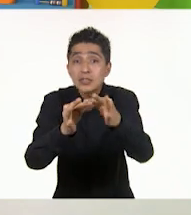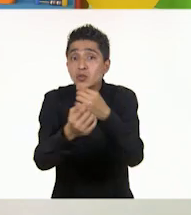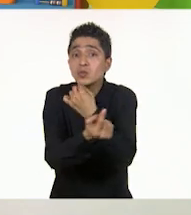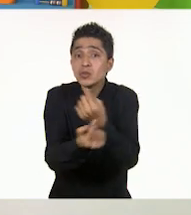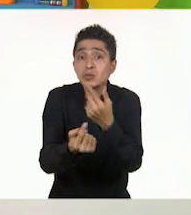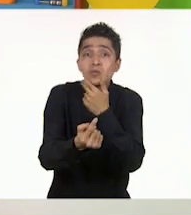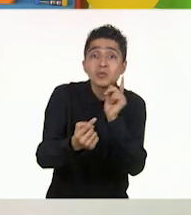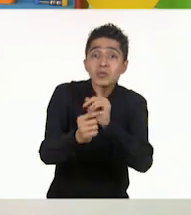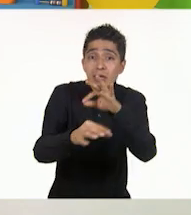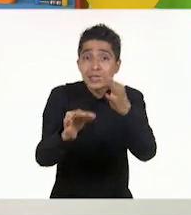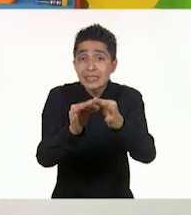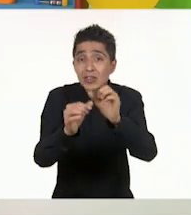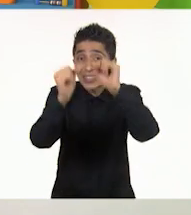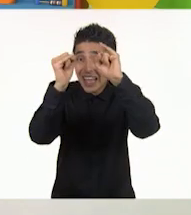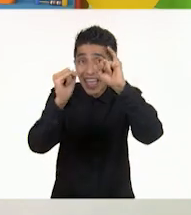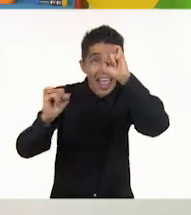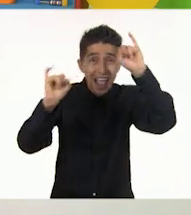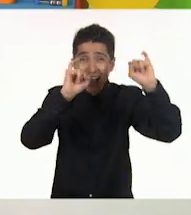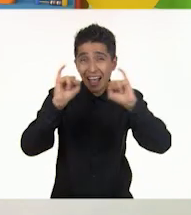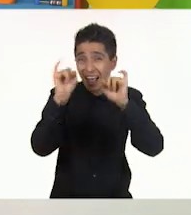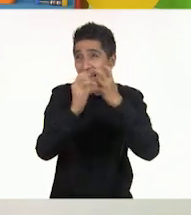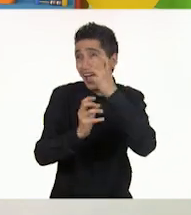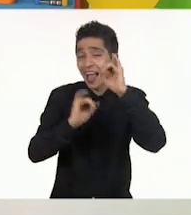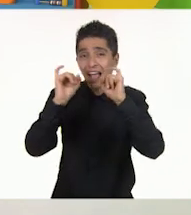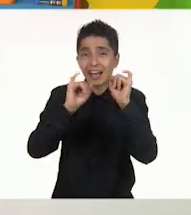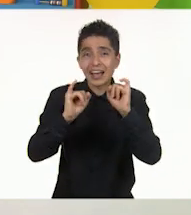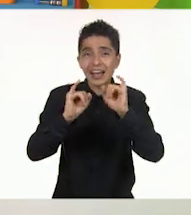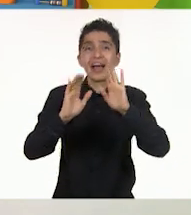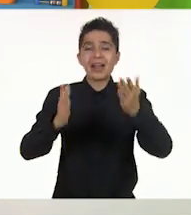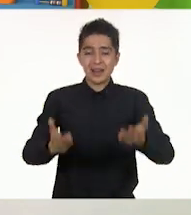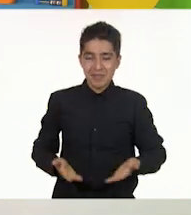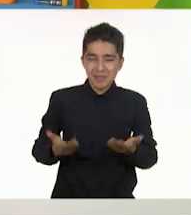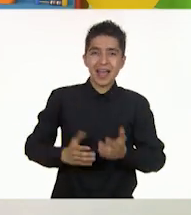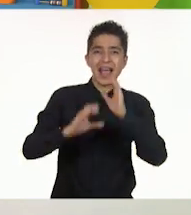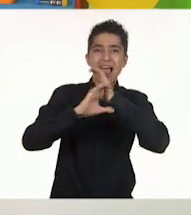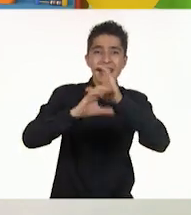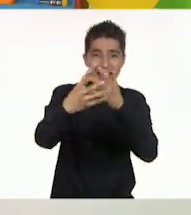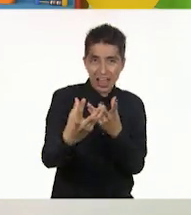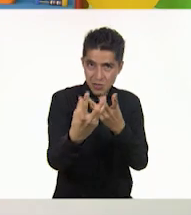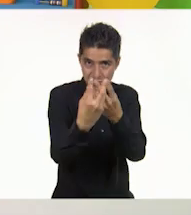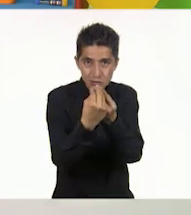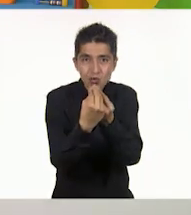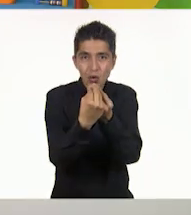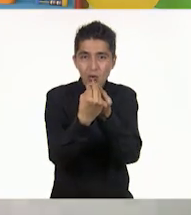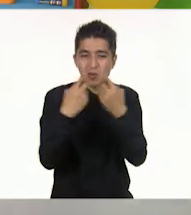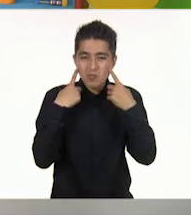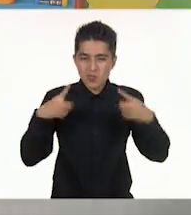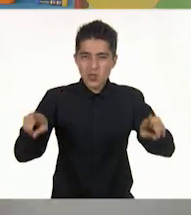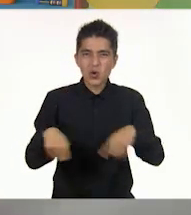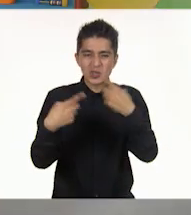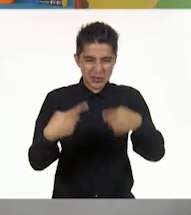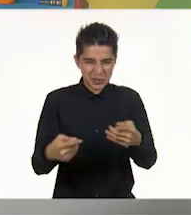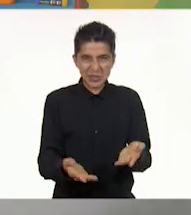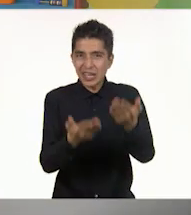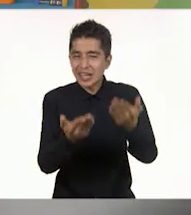listos? ¡Sí! Pues entonces, a bailar y cantar junto con nosotros. ¡Que suene la música!